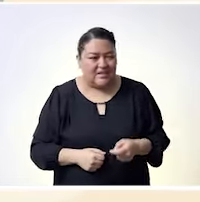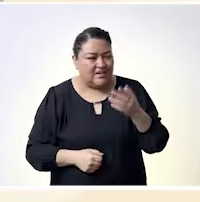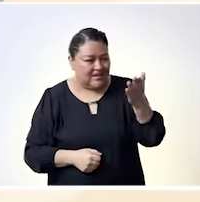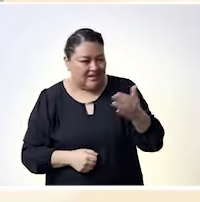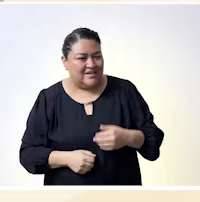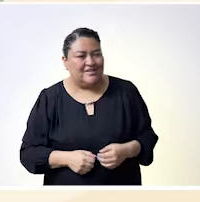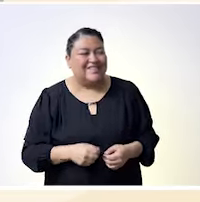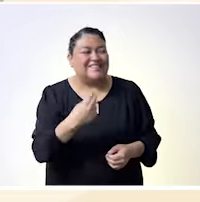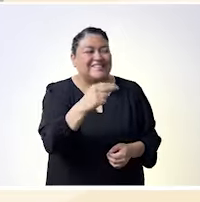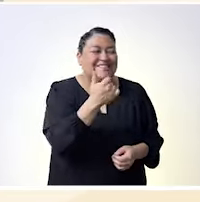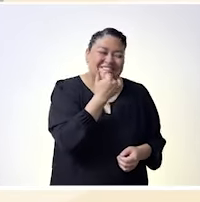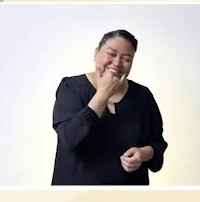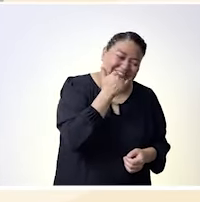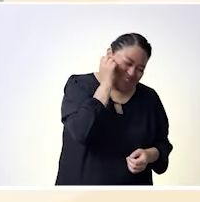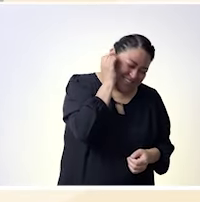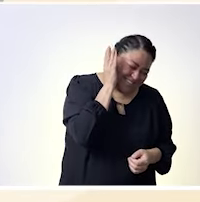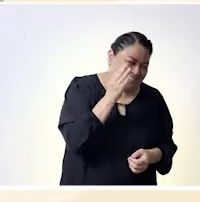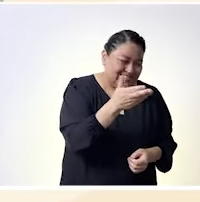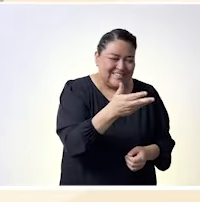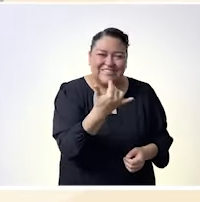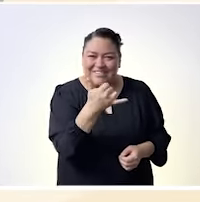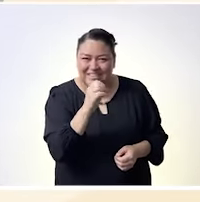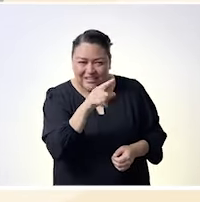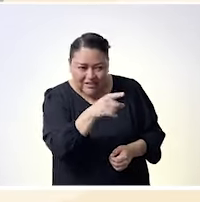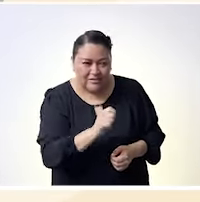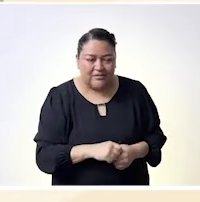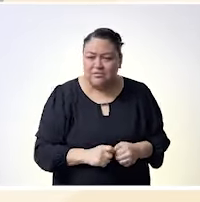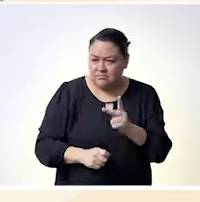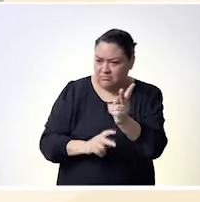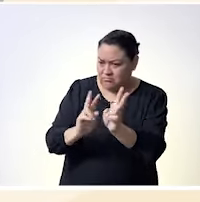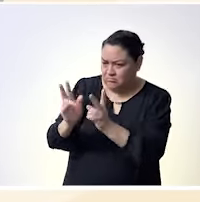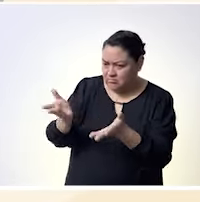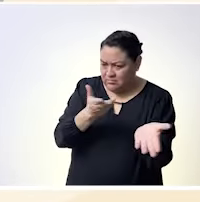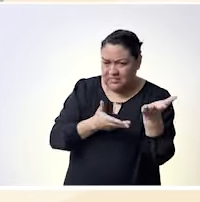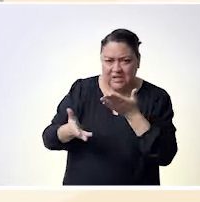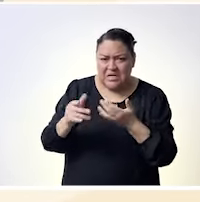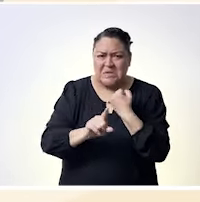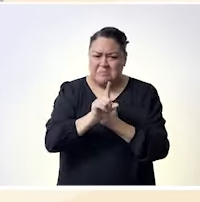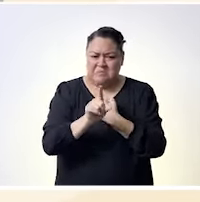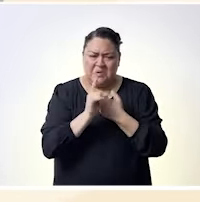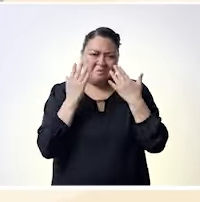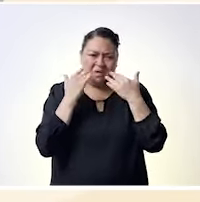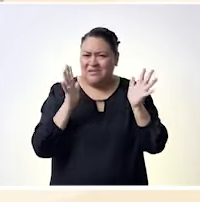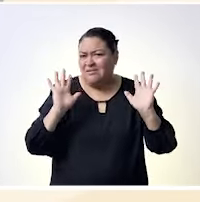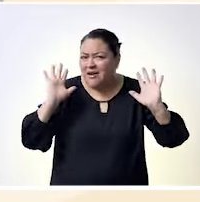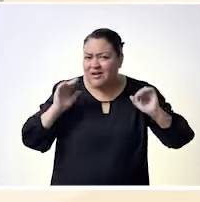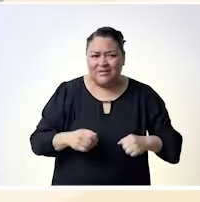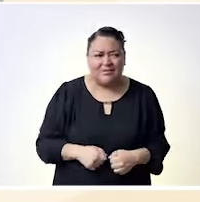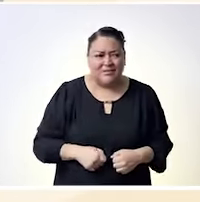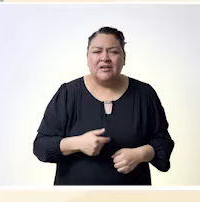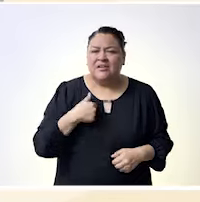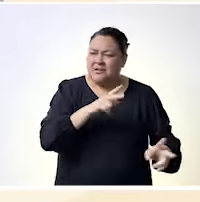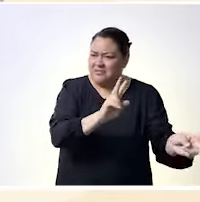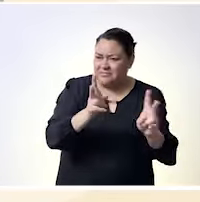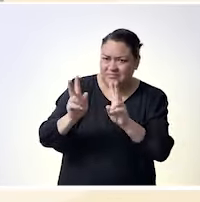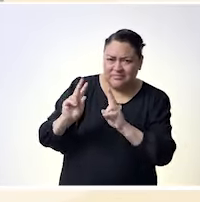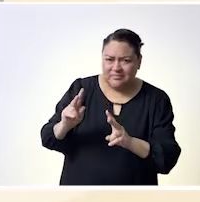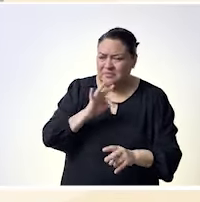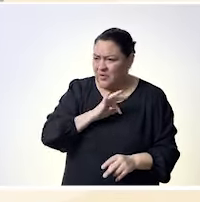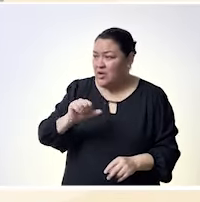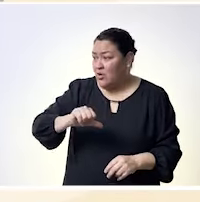imagínese porque tenemos la capacidad simplemente es y tenemos derecho a